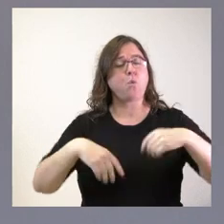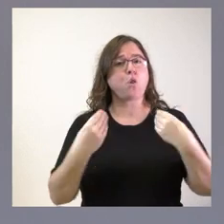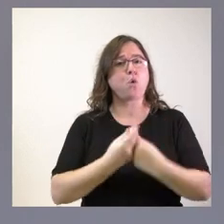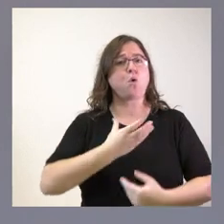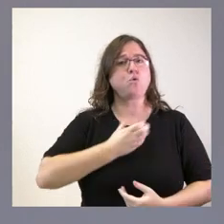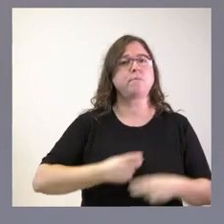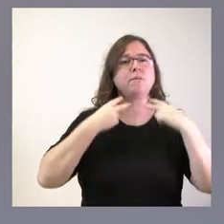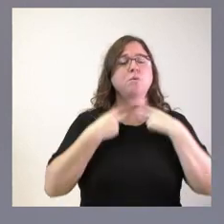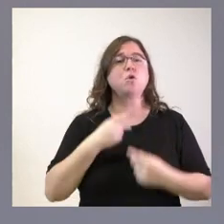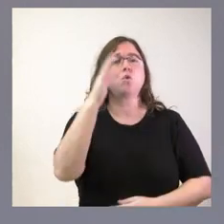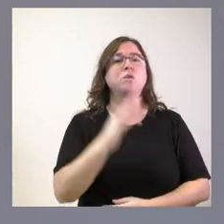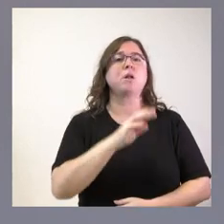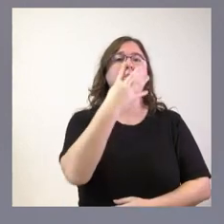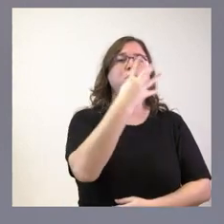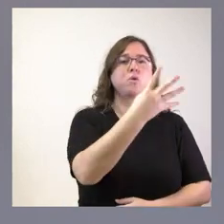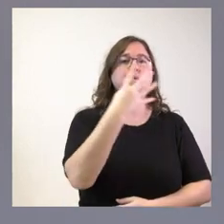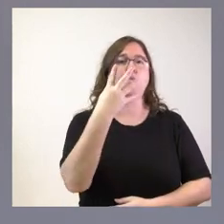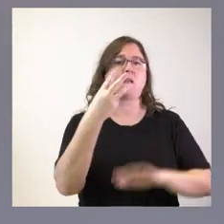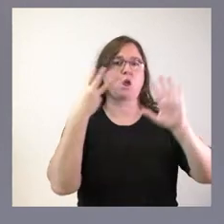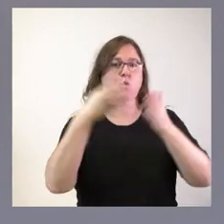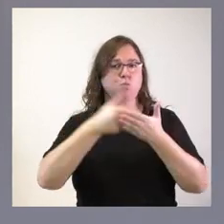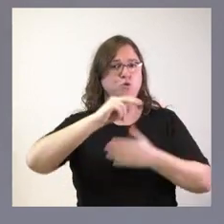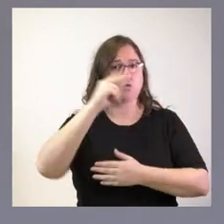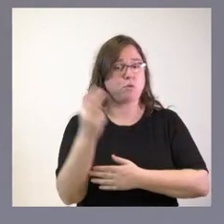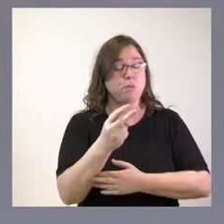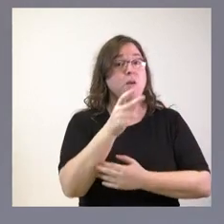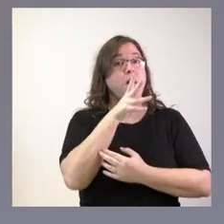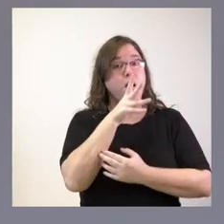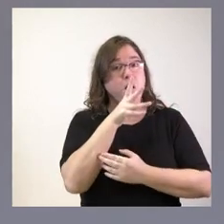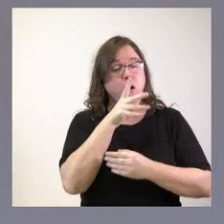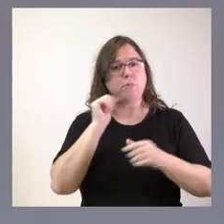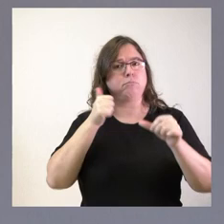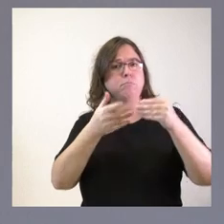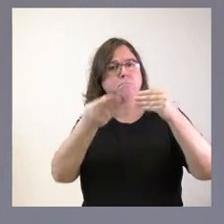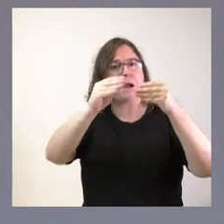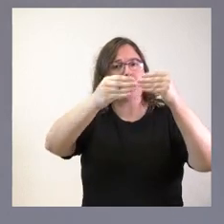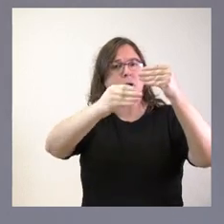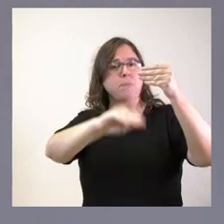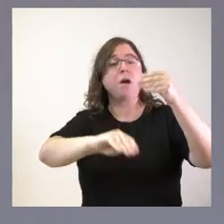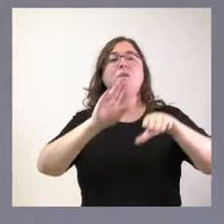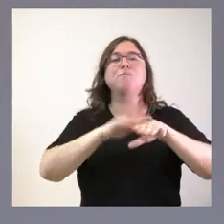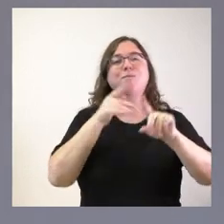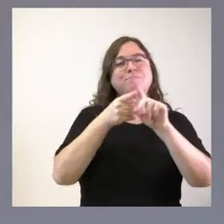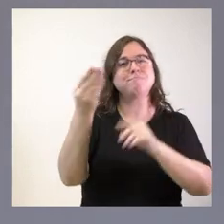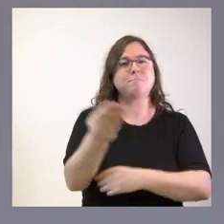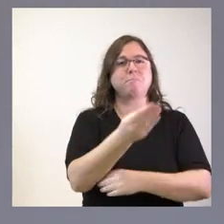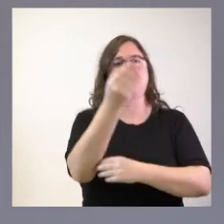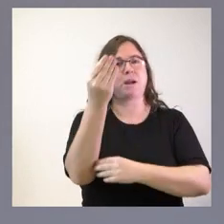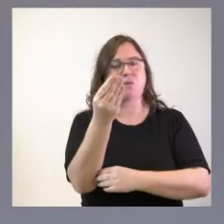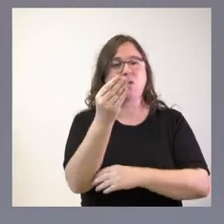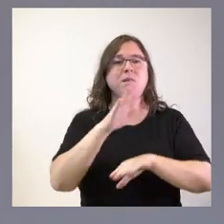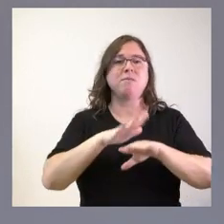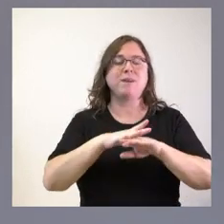448 millones de euros. Esta cantidad se ha venido incrementando como consecuencia de mejora en las